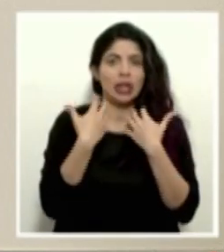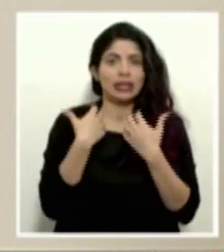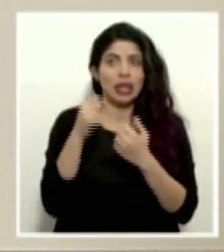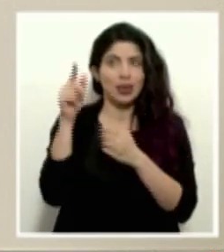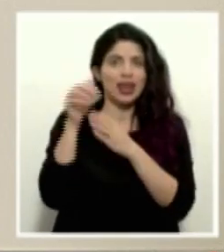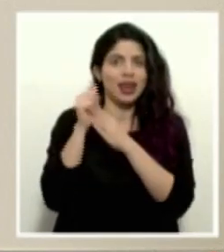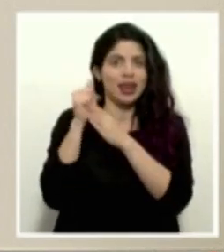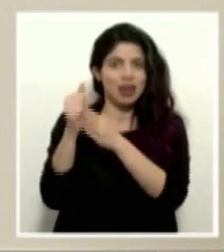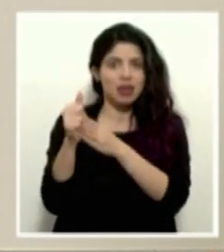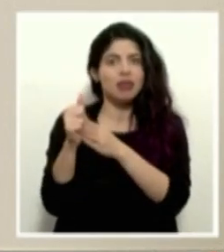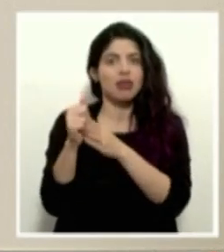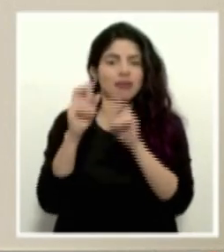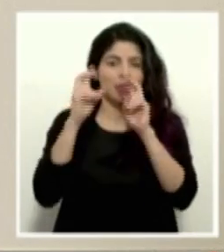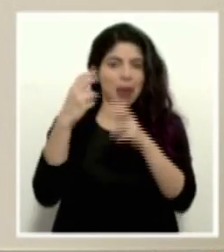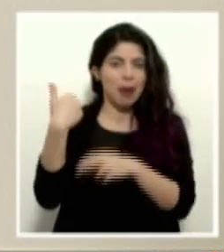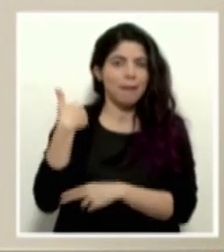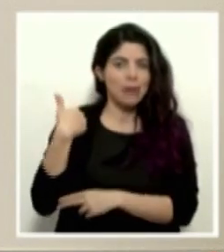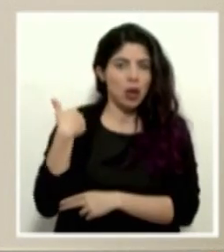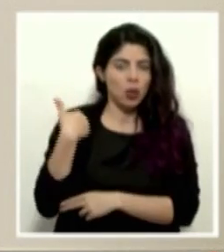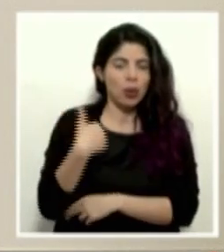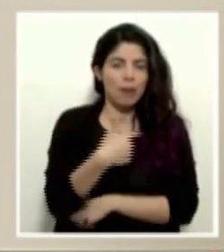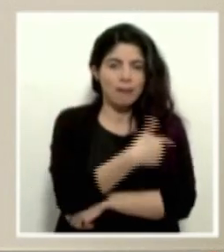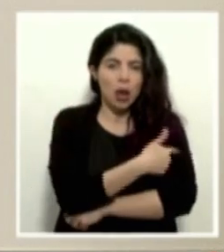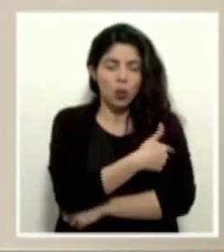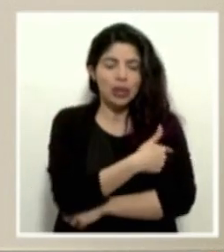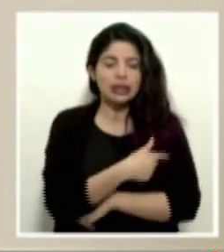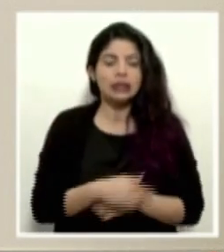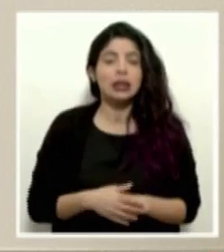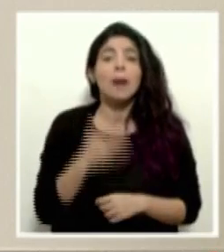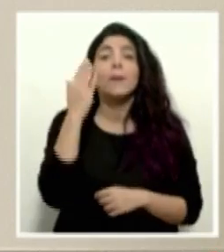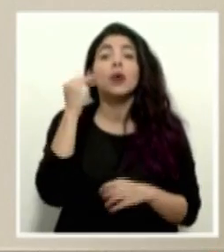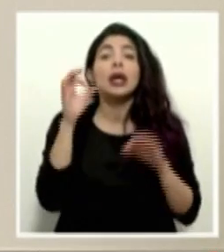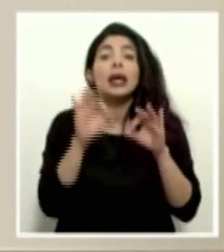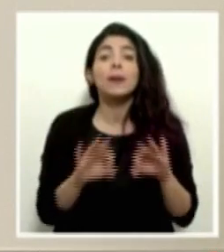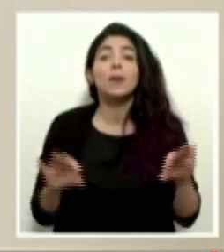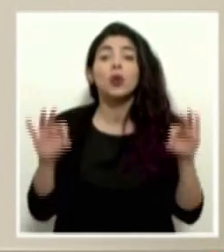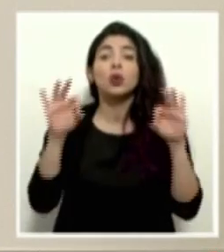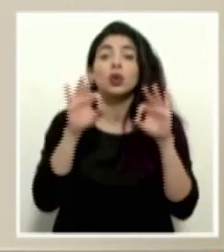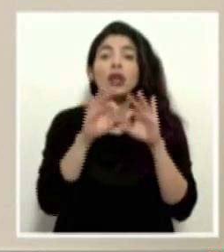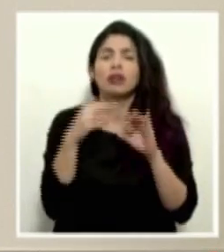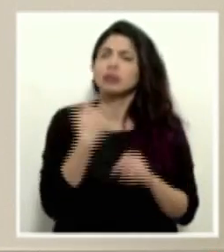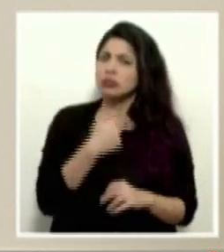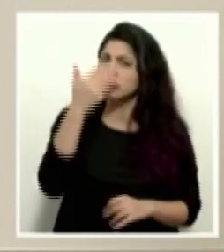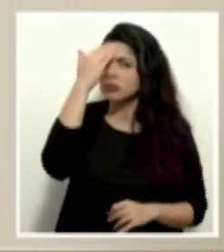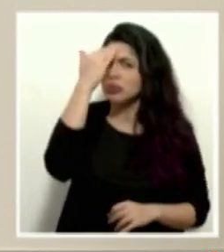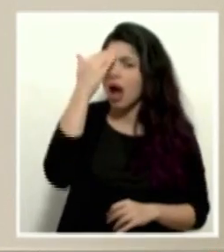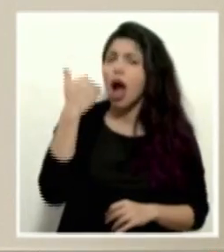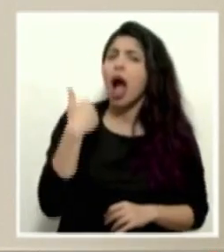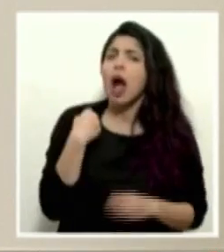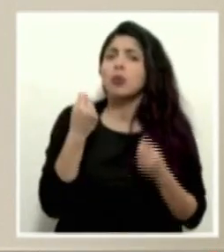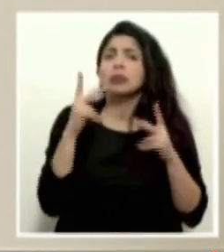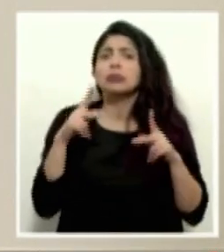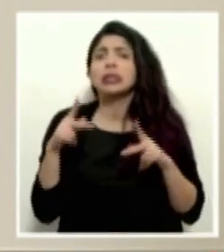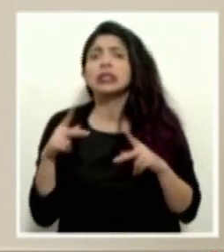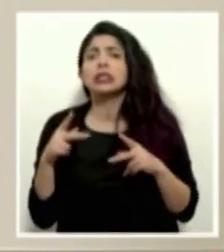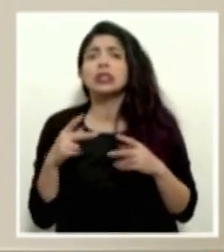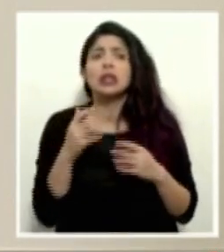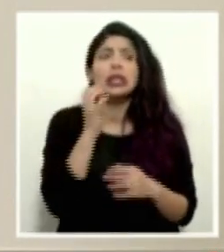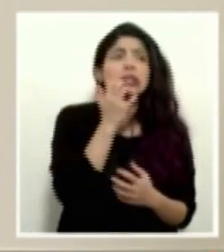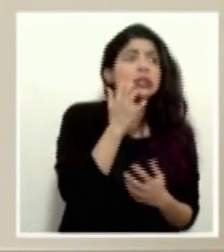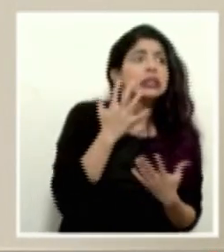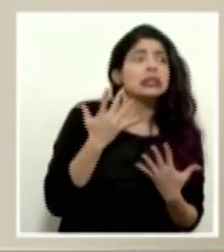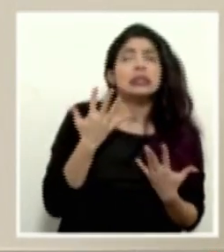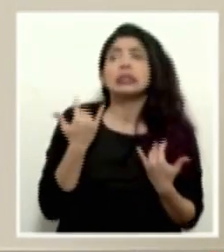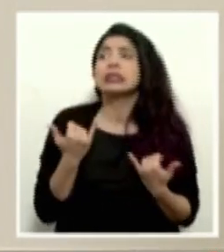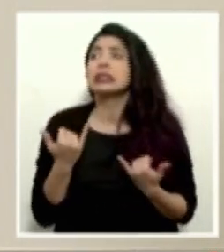de la Salud en todo esto de las vacunas porque pues es importante, sabemos que hay muchas ansiedades de que tengamos